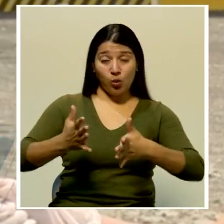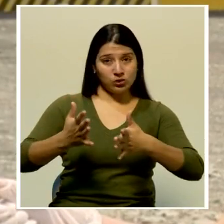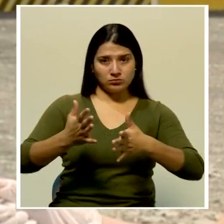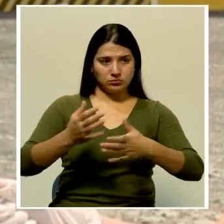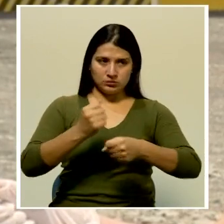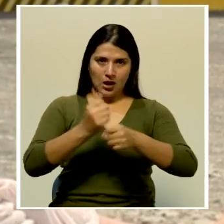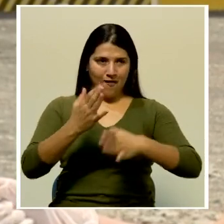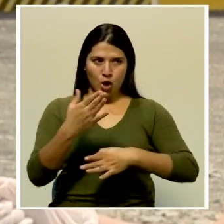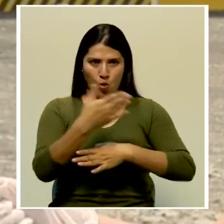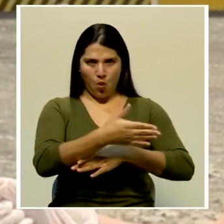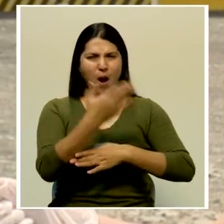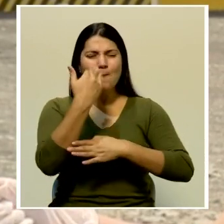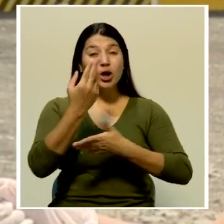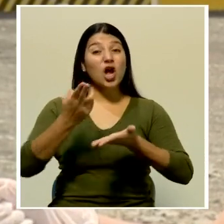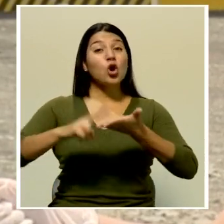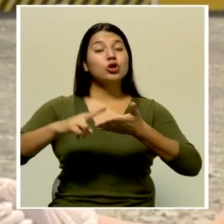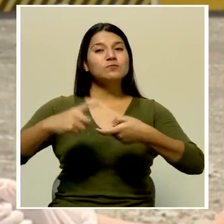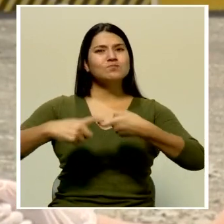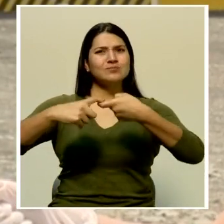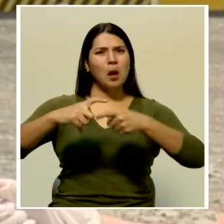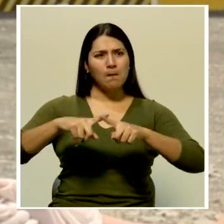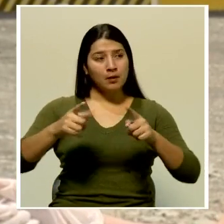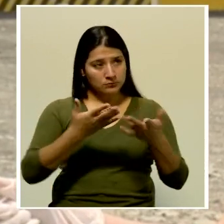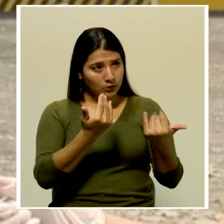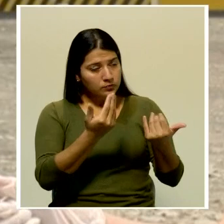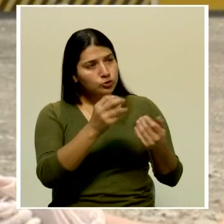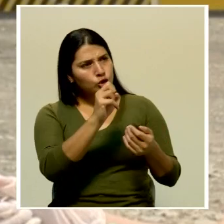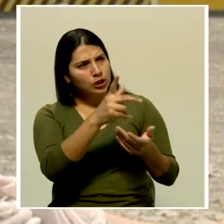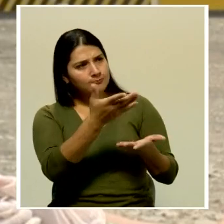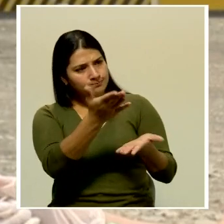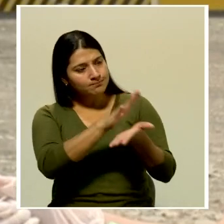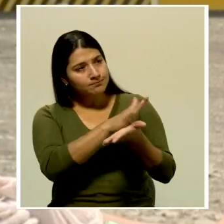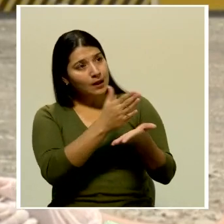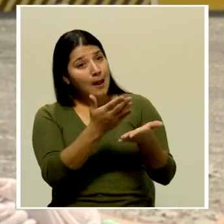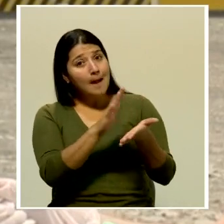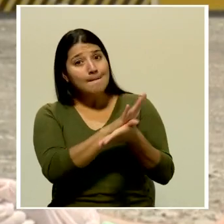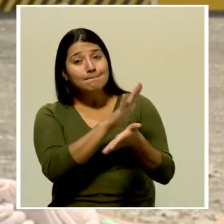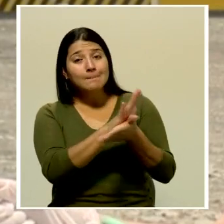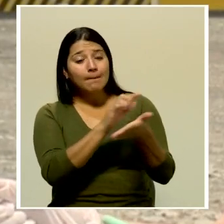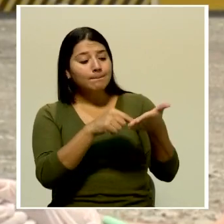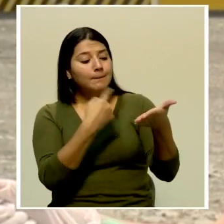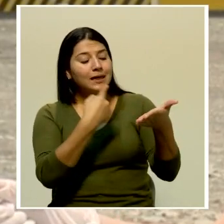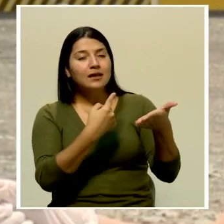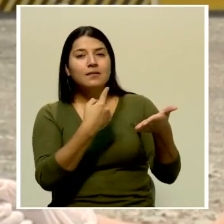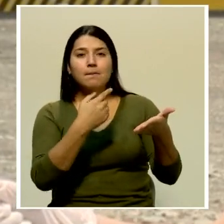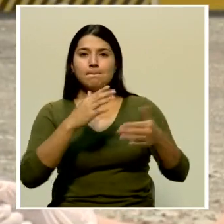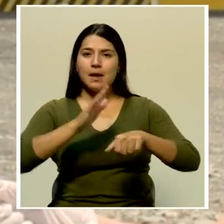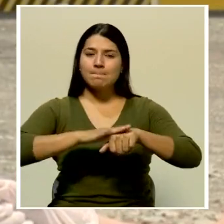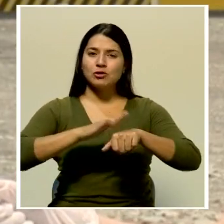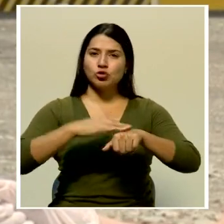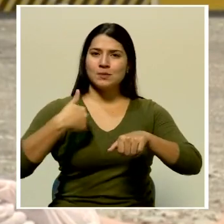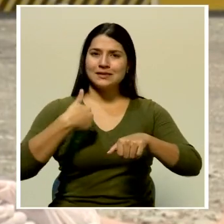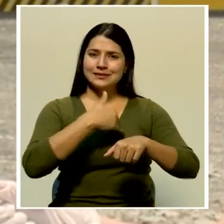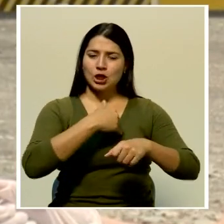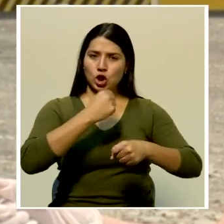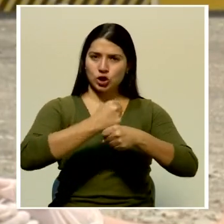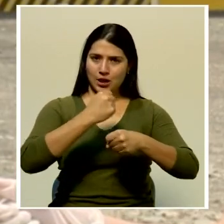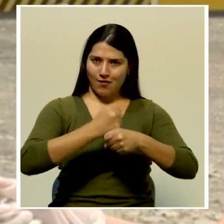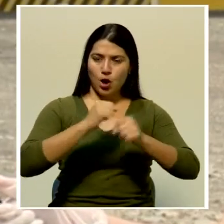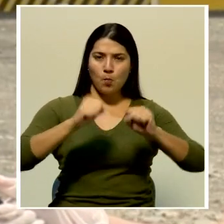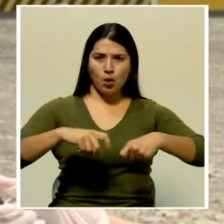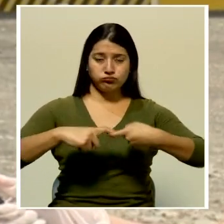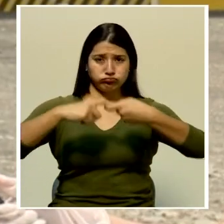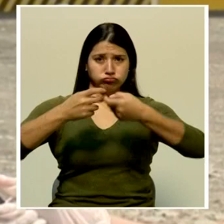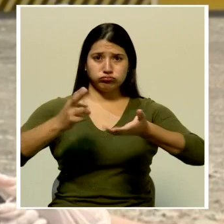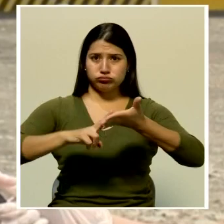proceso del Ministerio de Trabajo. Entonces lo que corresponde es dejar una prevención por el pago de salario, porque si no se pidió, los trabajadores que no